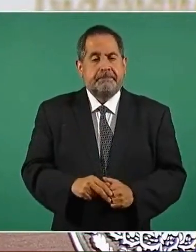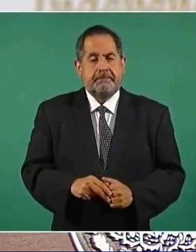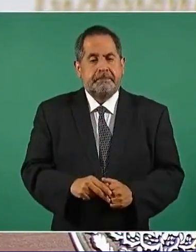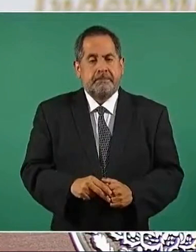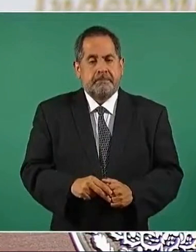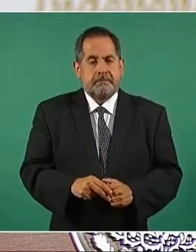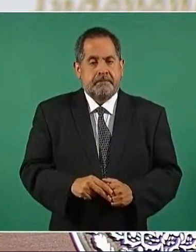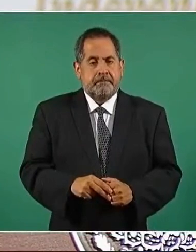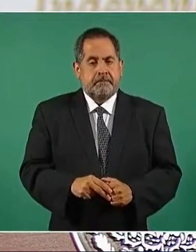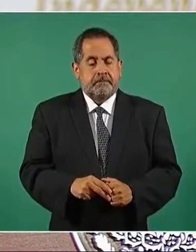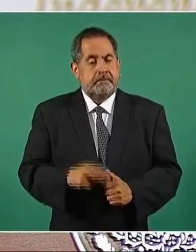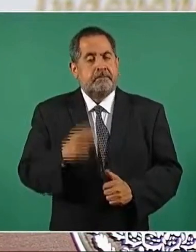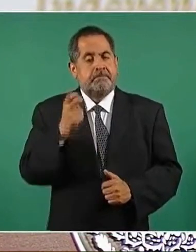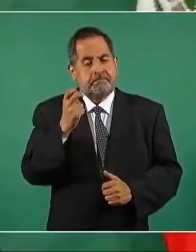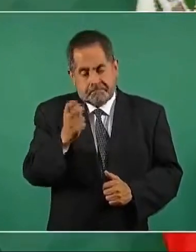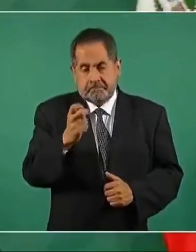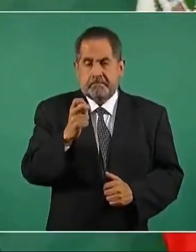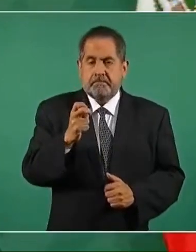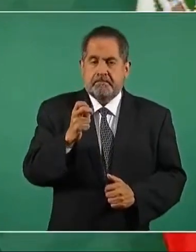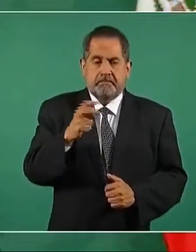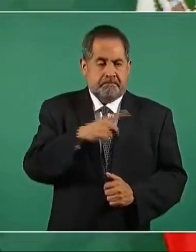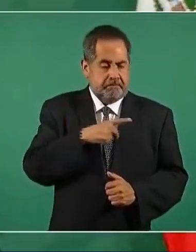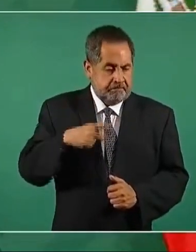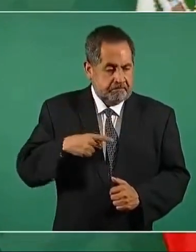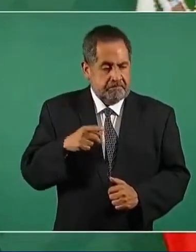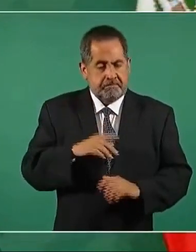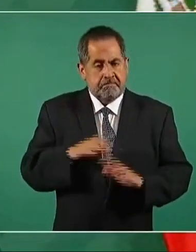No, eso es lo que queremos